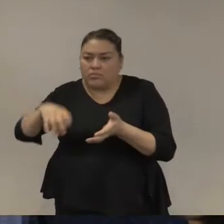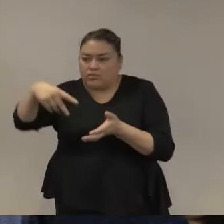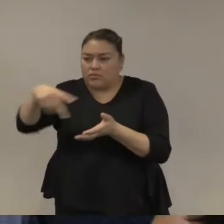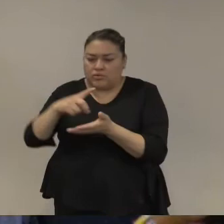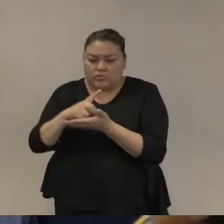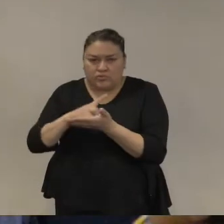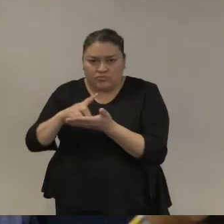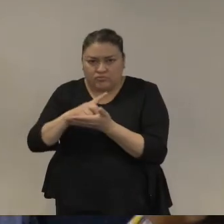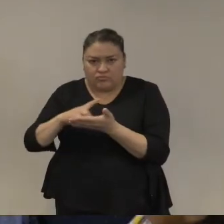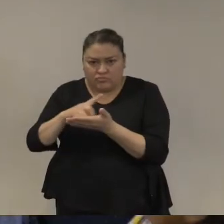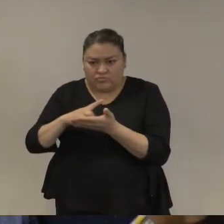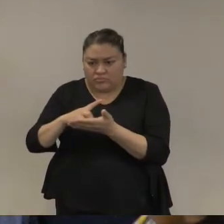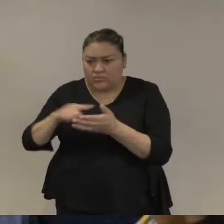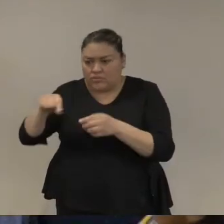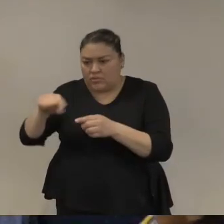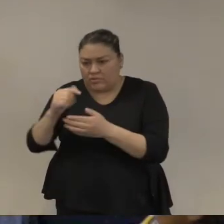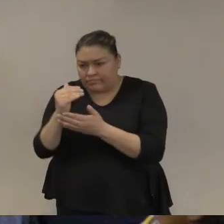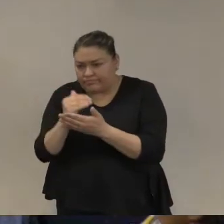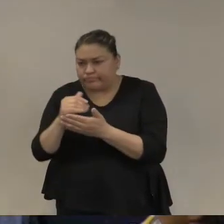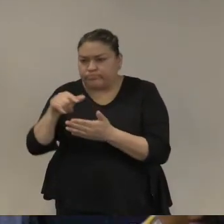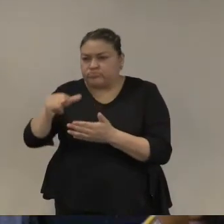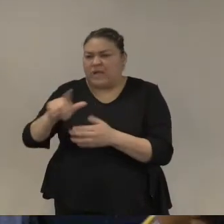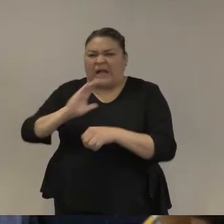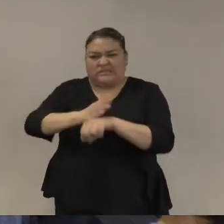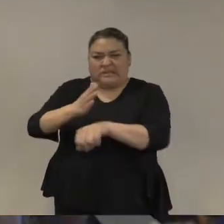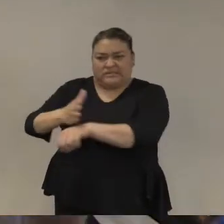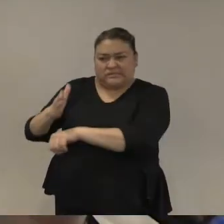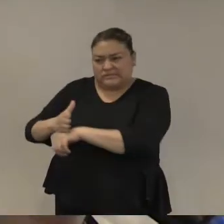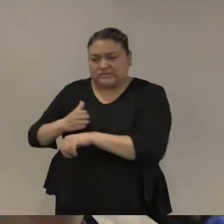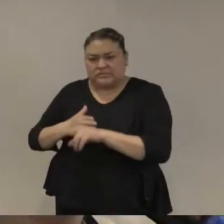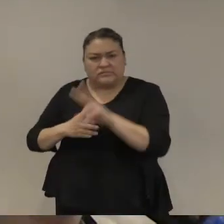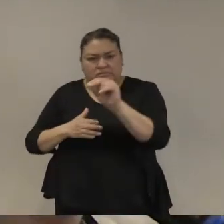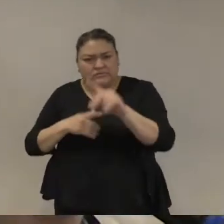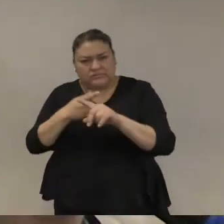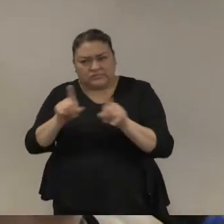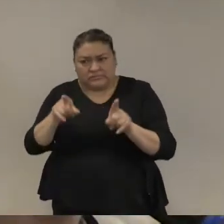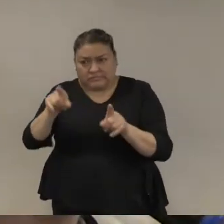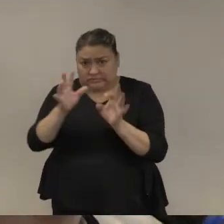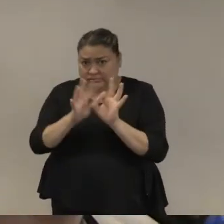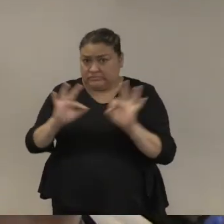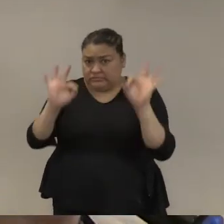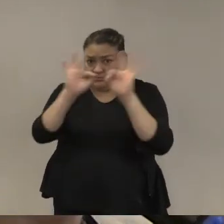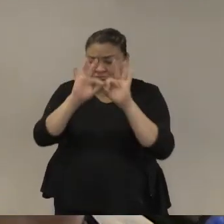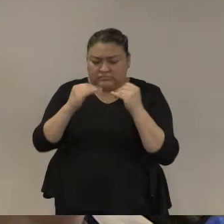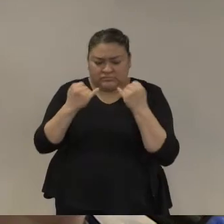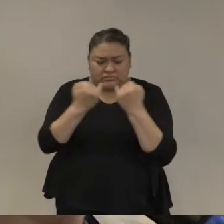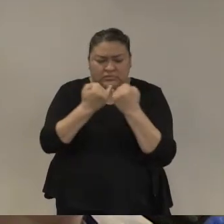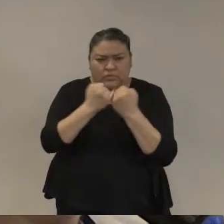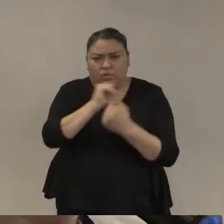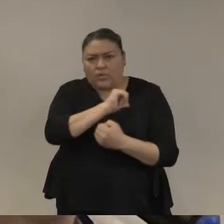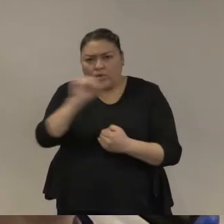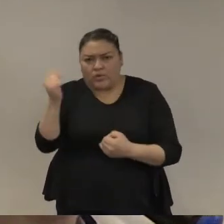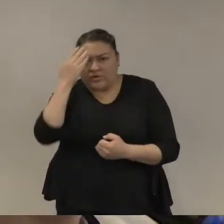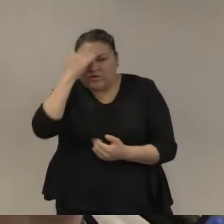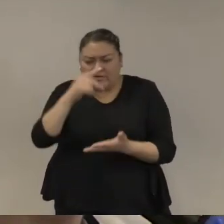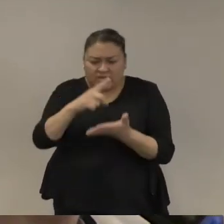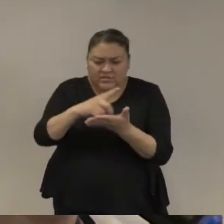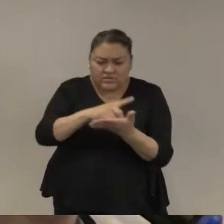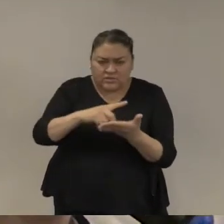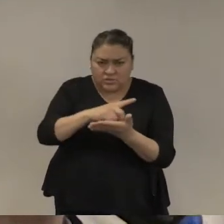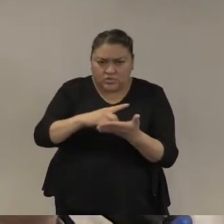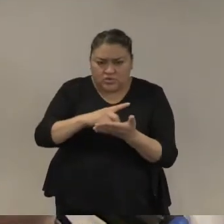es clave y también algo que distingue entre el tráfico de drogas o